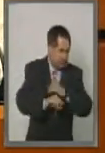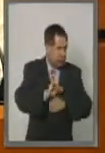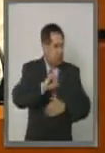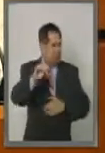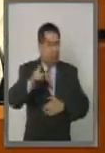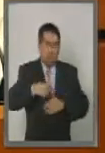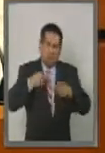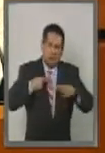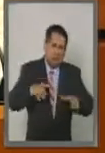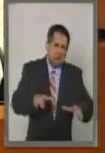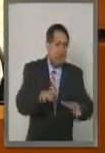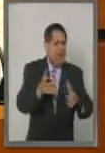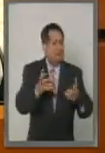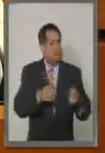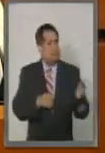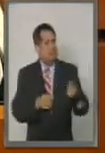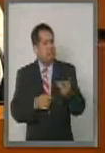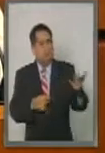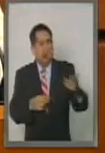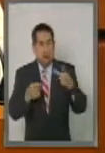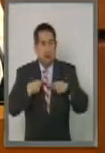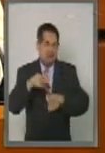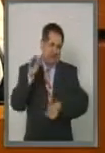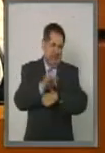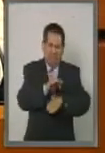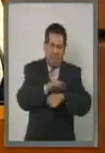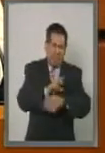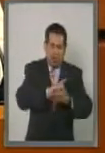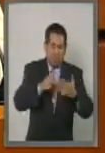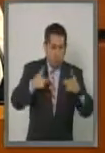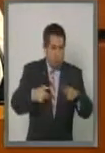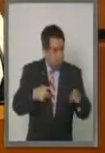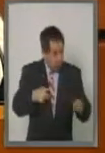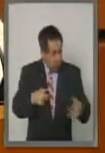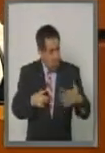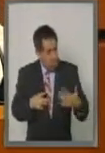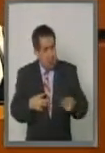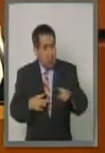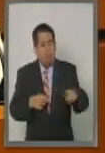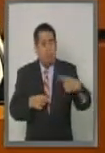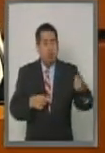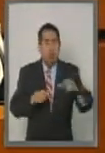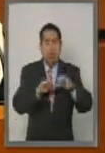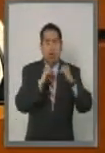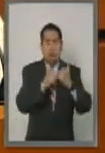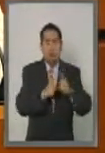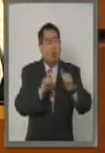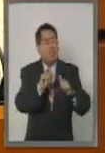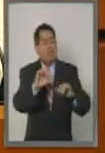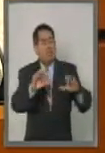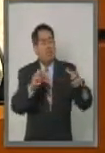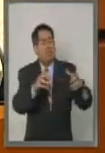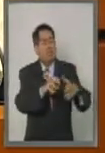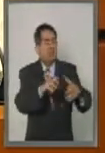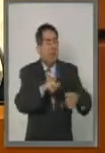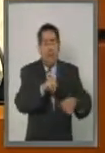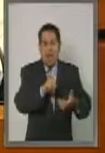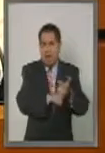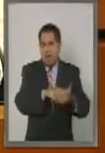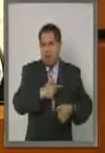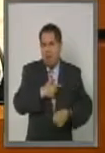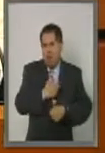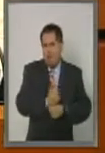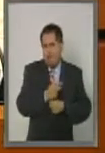activistas, personas defensoras de derechos humanos, organizaciones conformadas por víctimas,